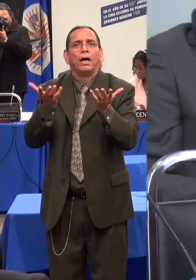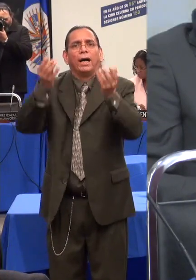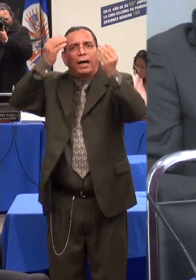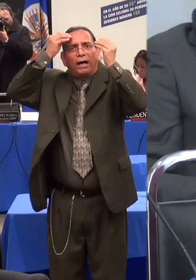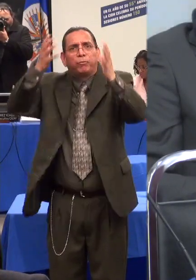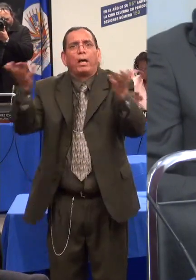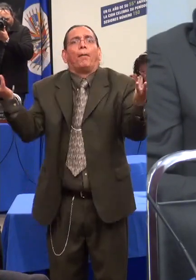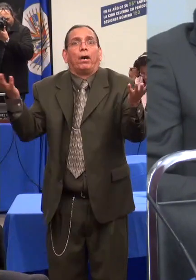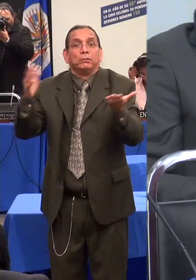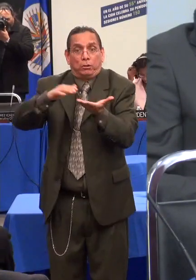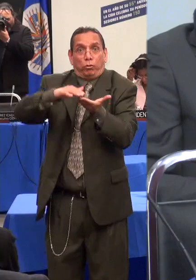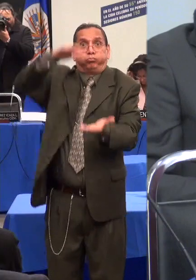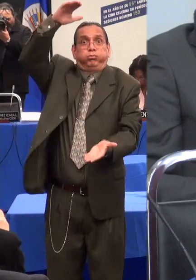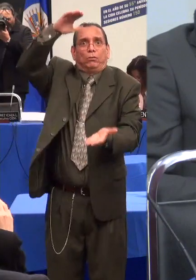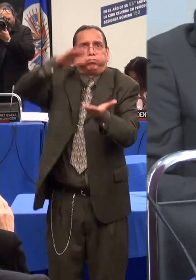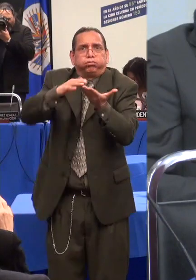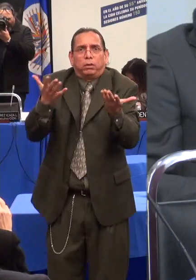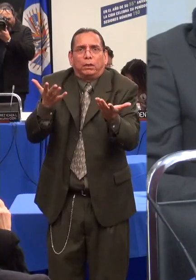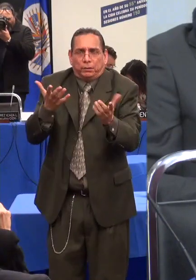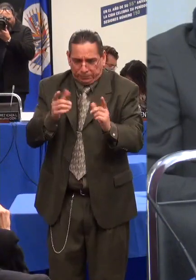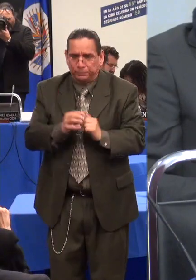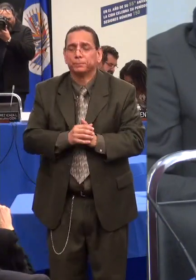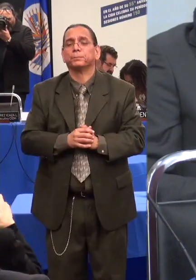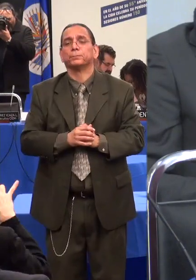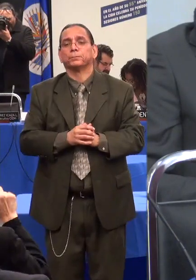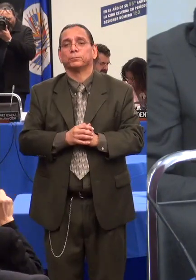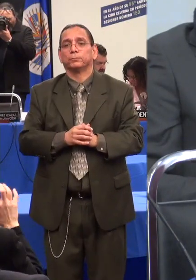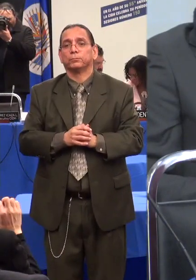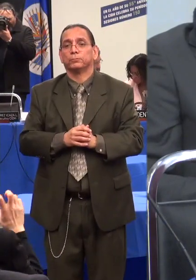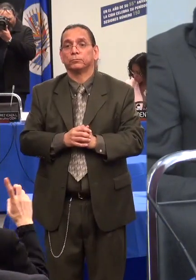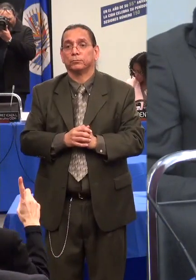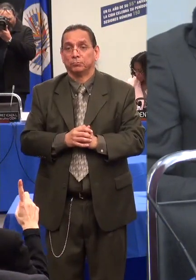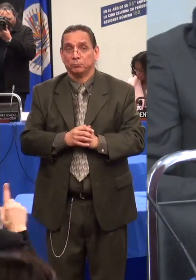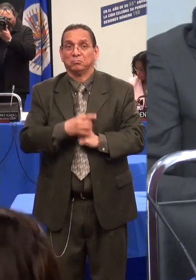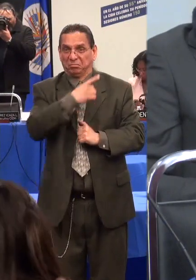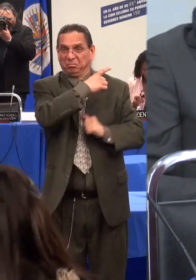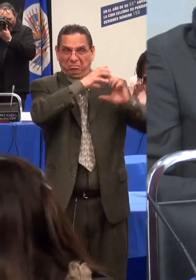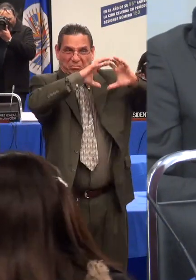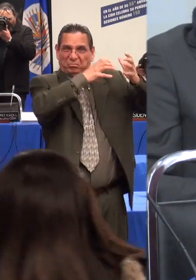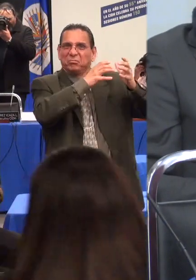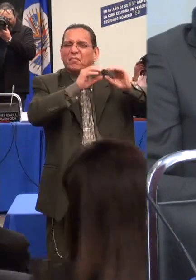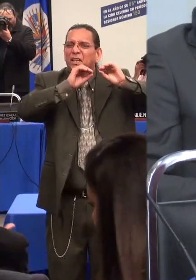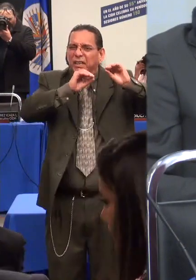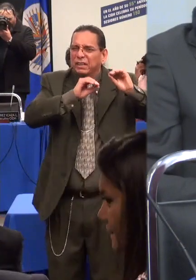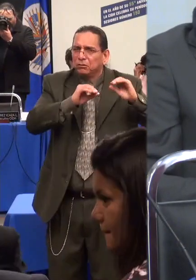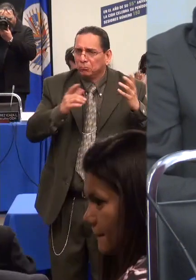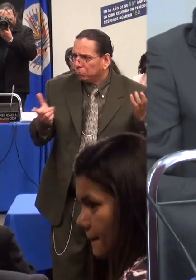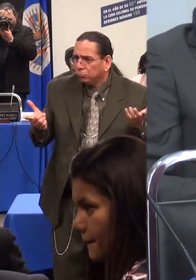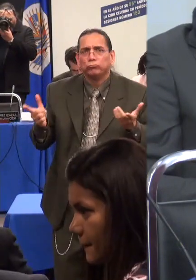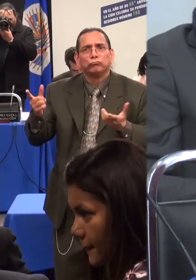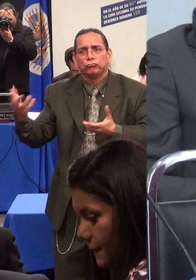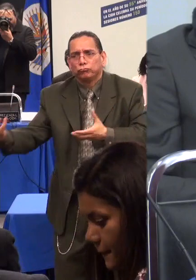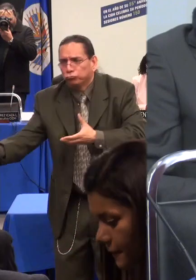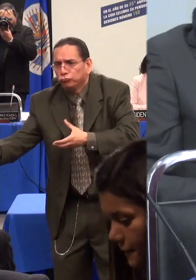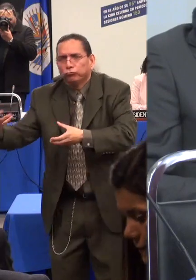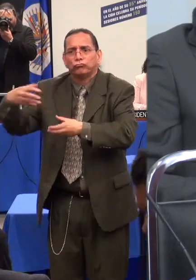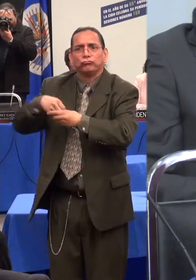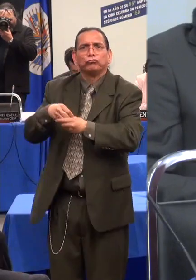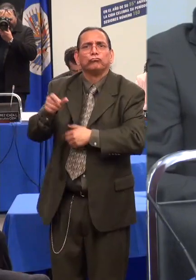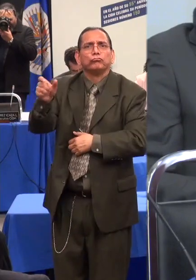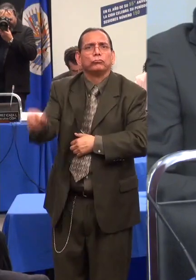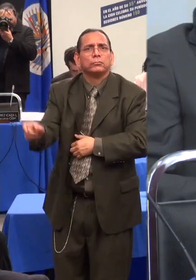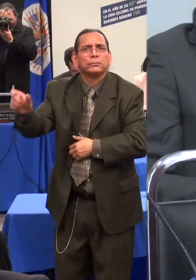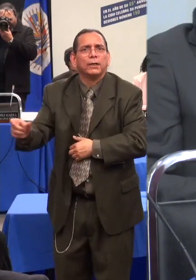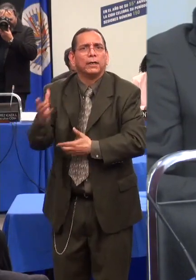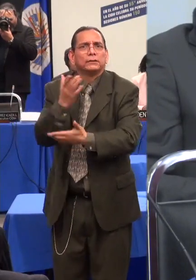la discapacidad como variable y se incluyen, al contrario, cuatro que uno podría entender que están relacionadas. La